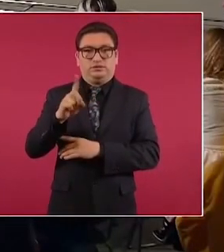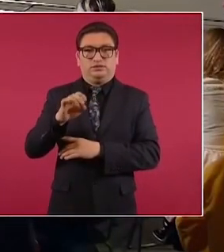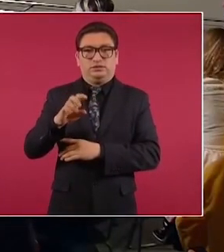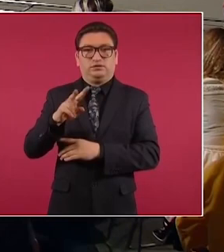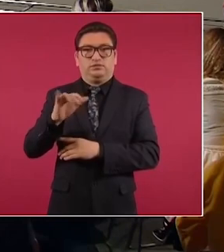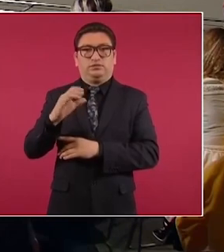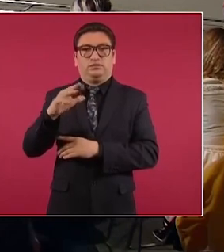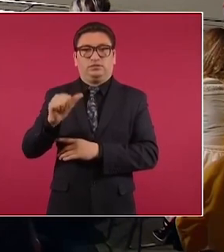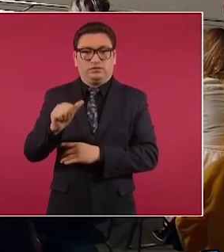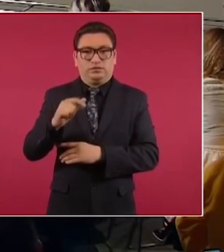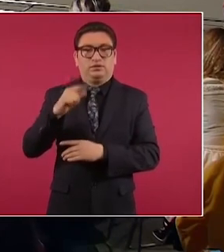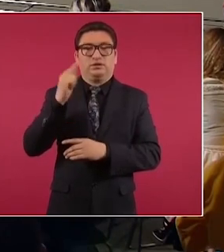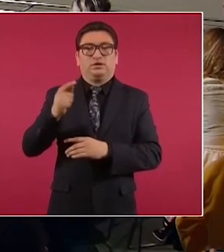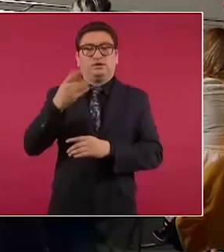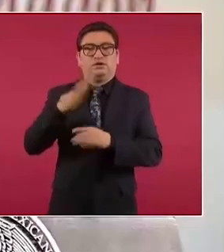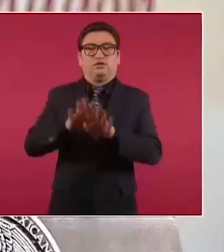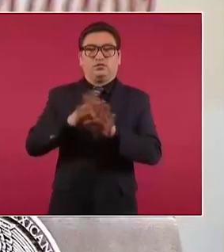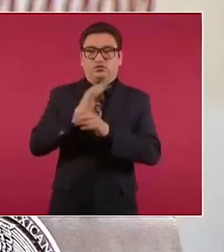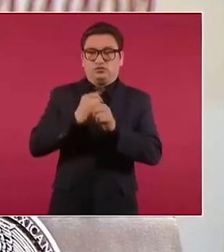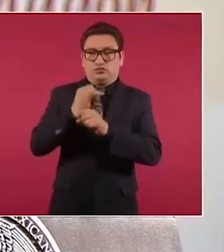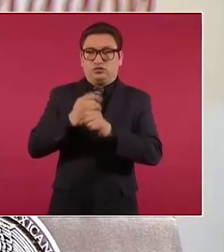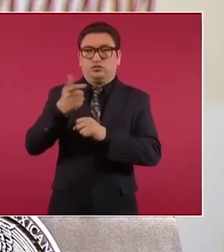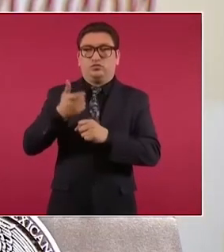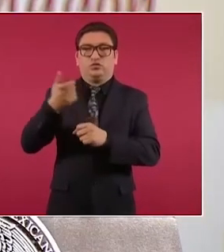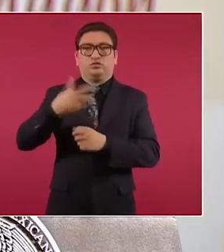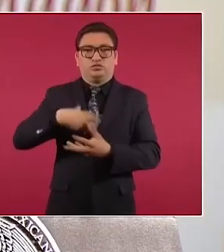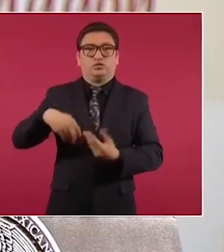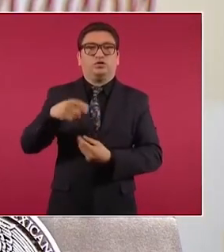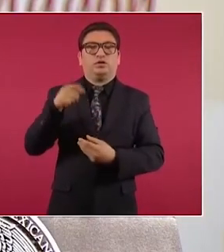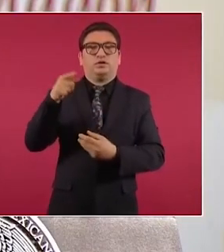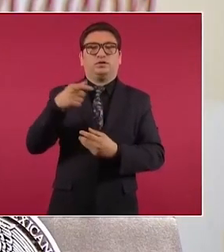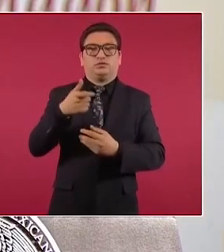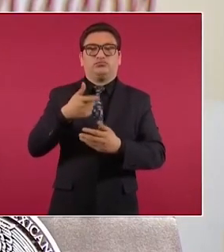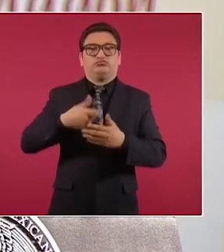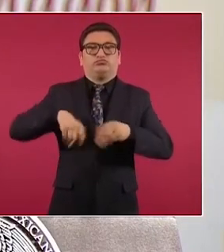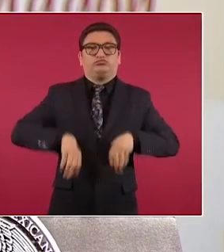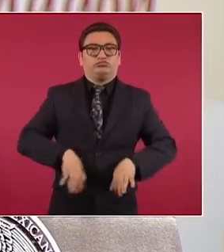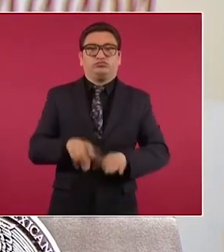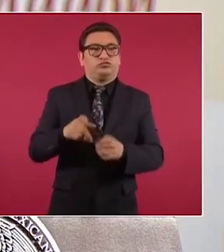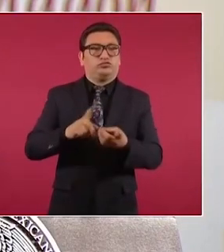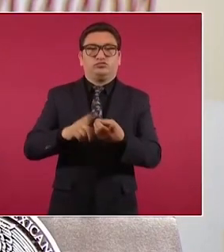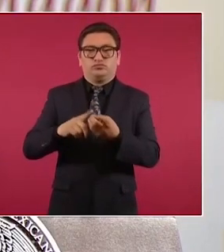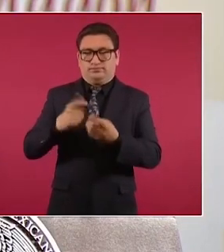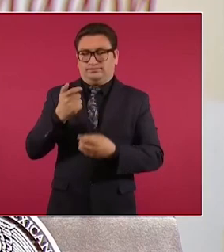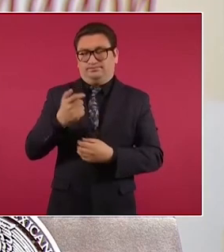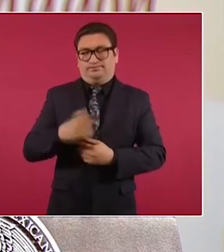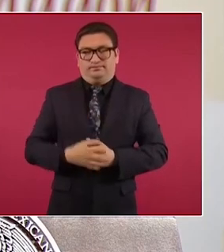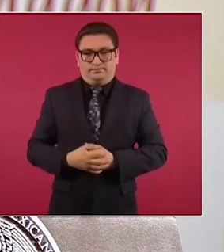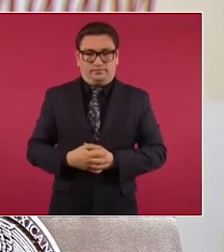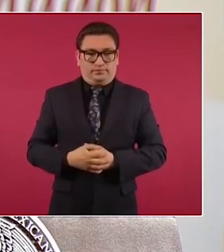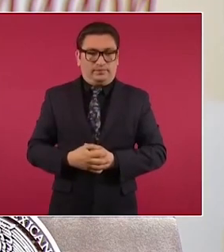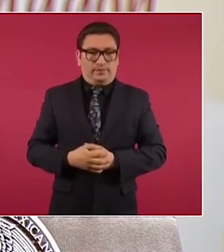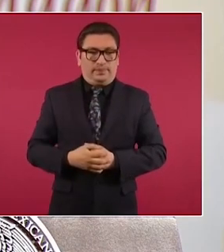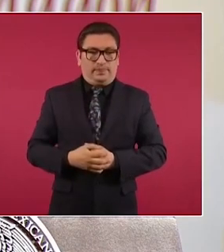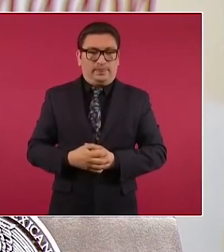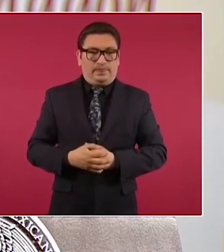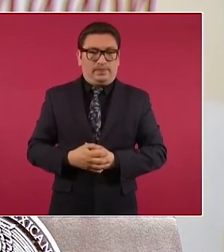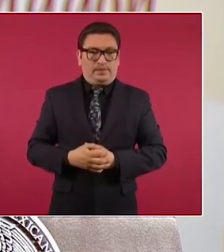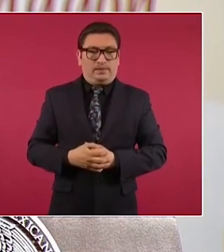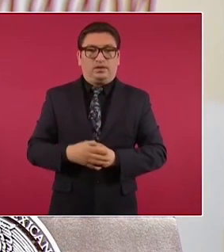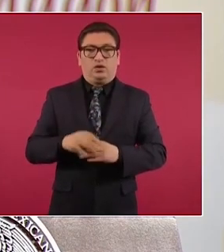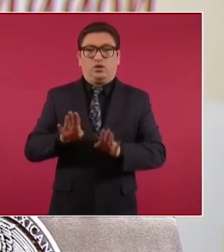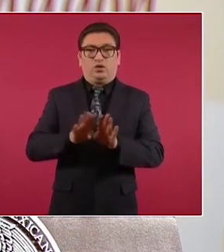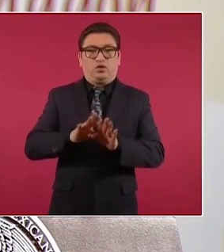organizada y operaciones con recursos de procedencia ilícita como es un